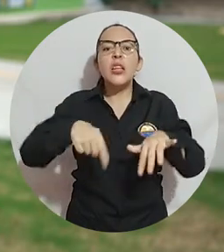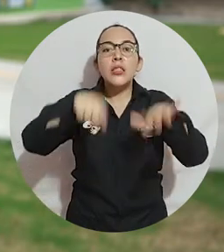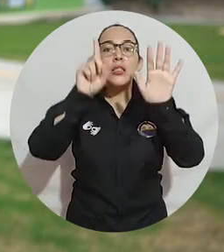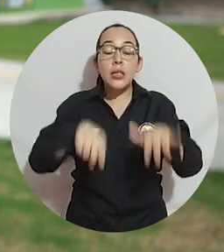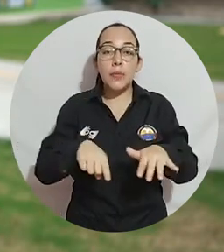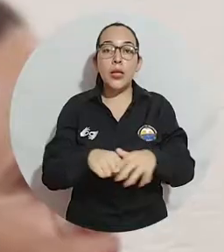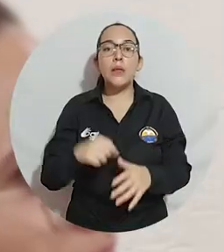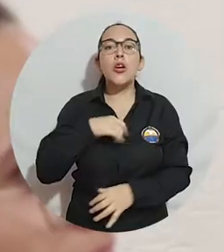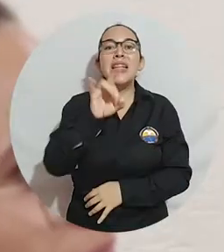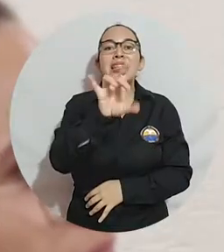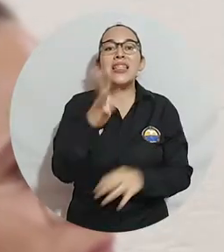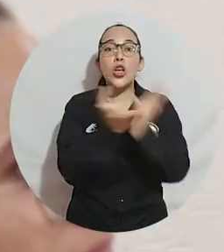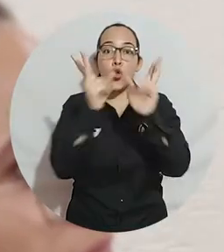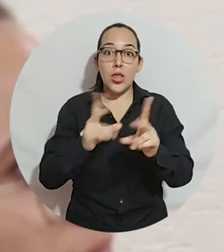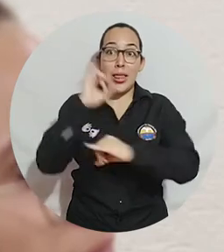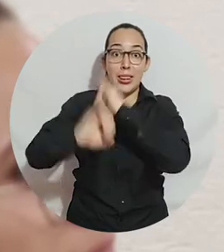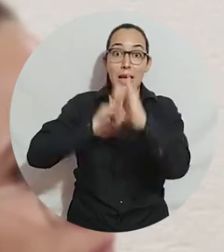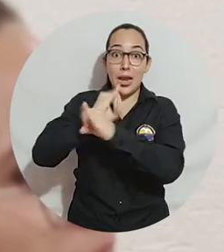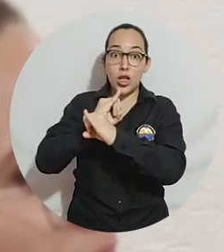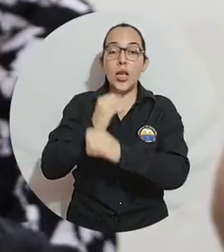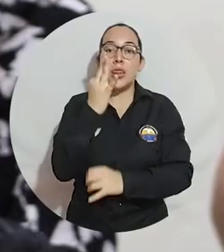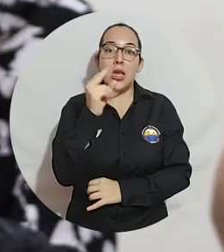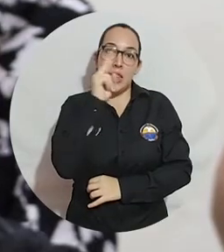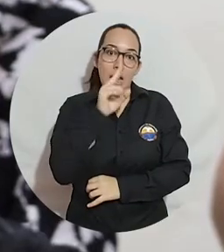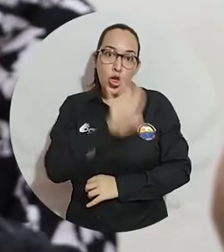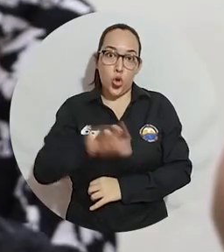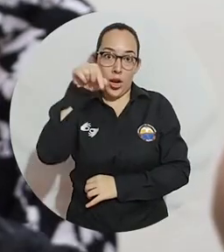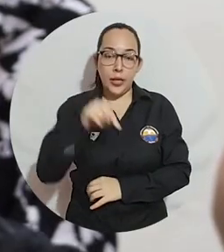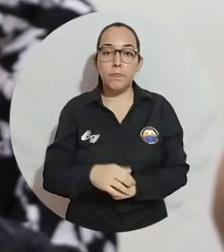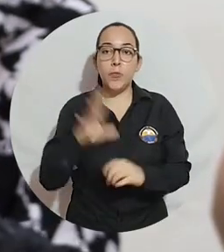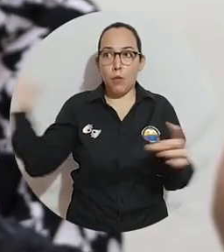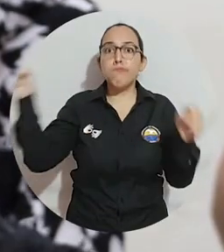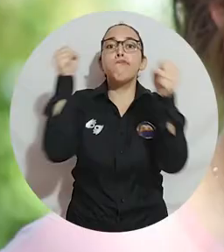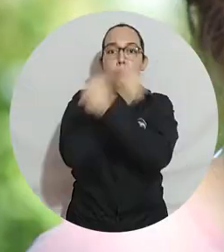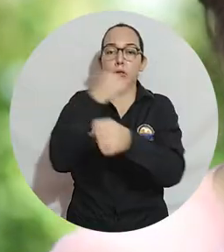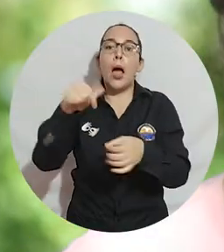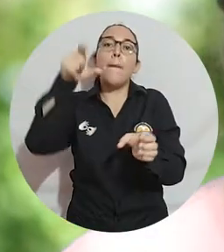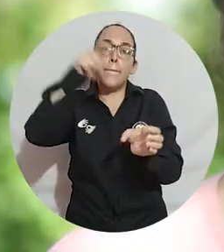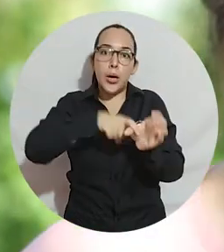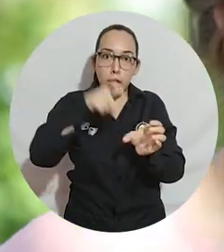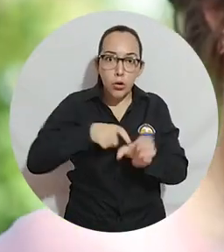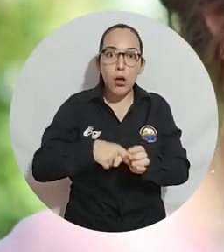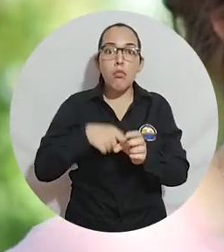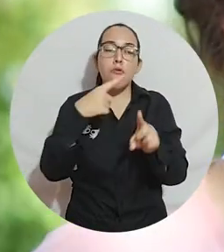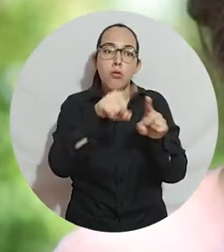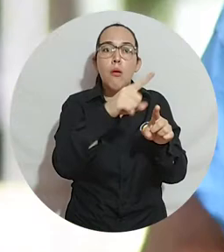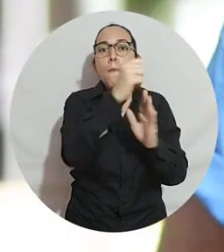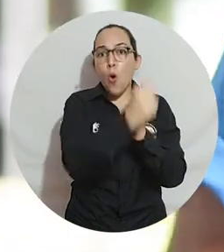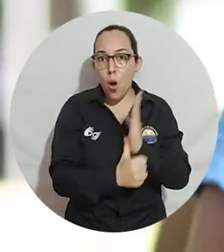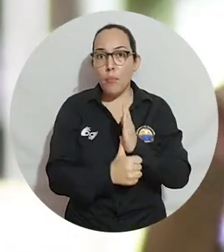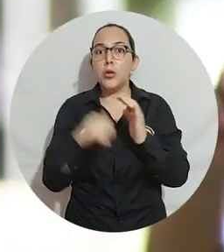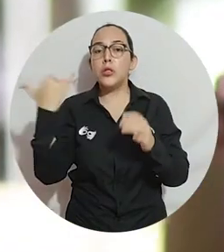Este semestre pues tenemos 15 estudiantes internacionales y 3 nacionales que van a realizar intercambios que ya están matriculados en los